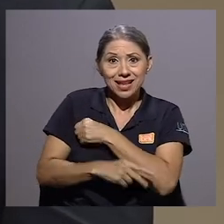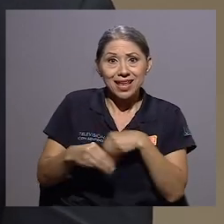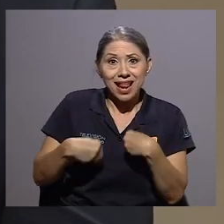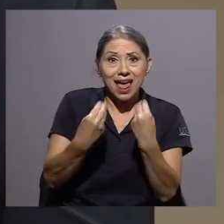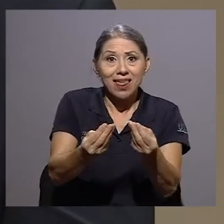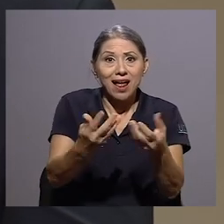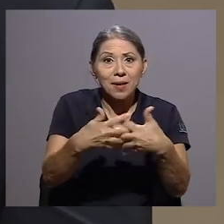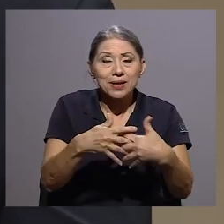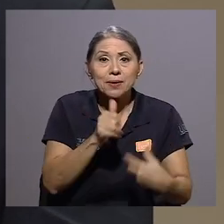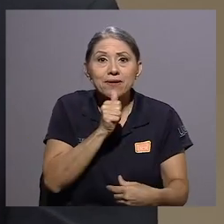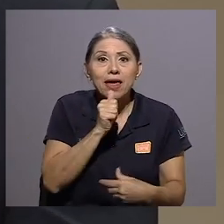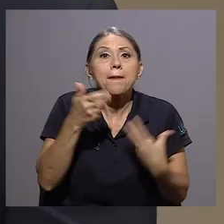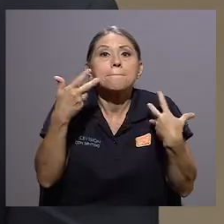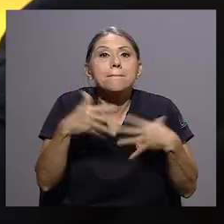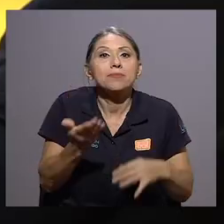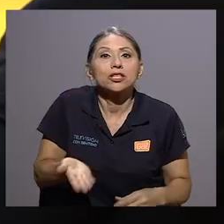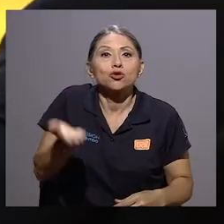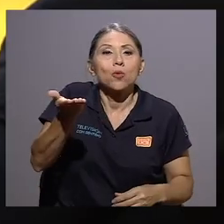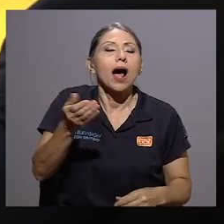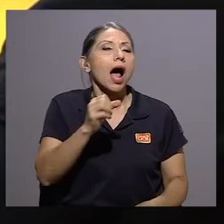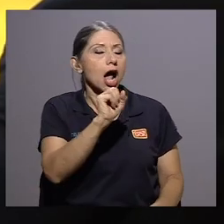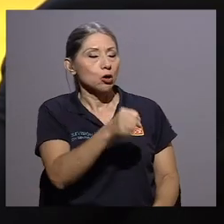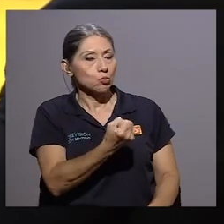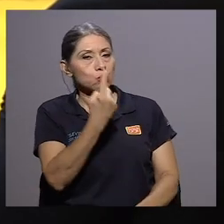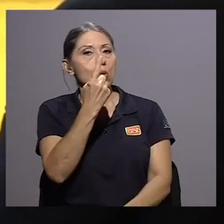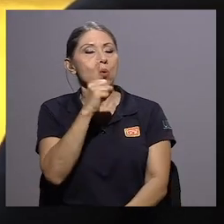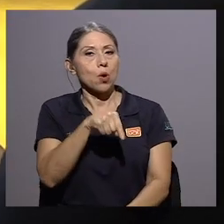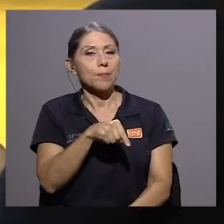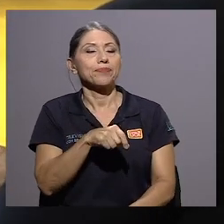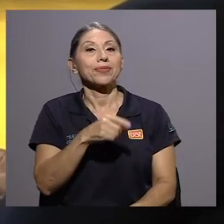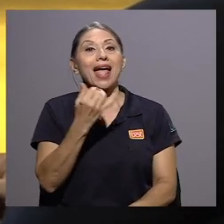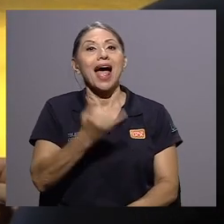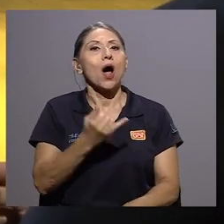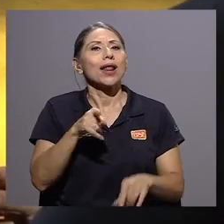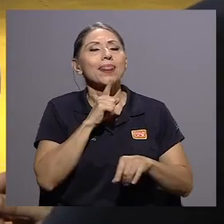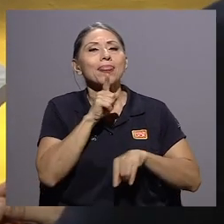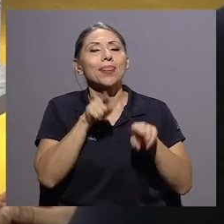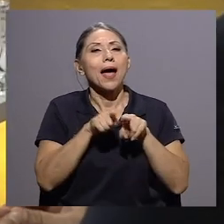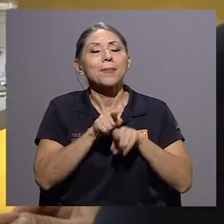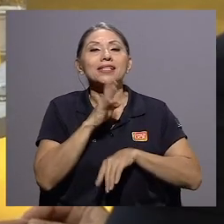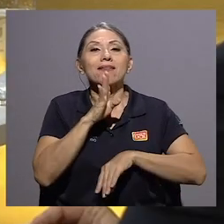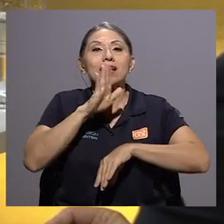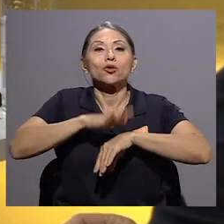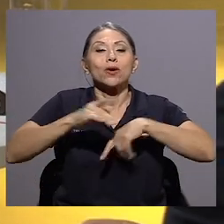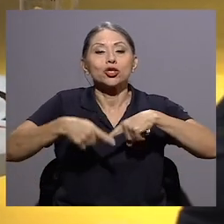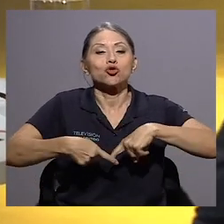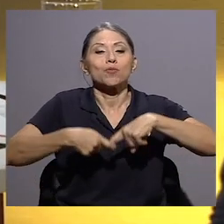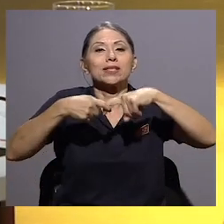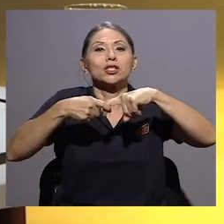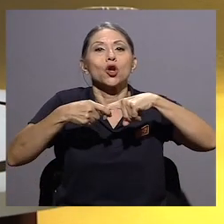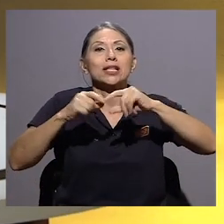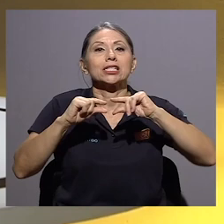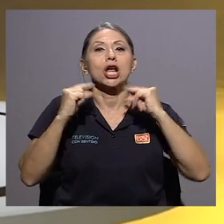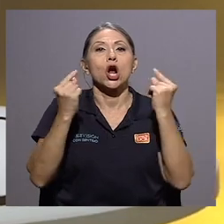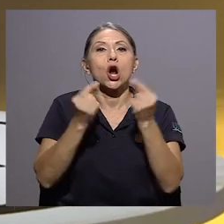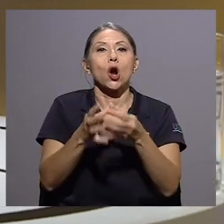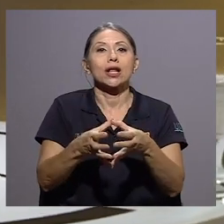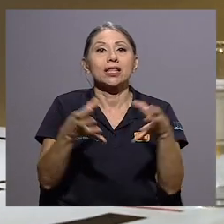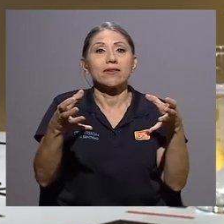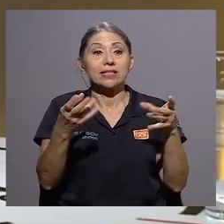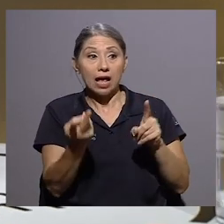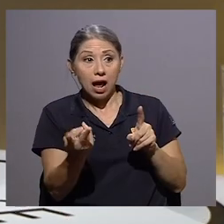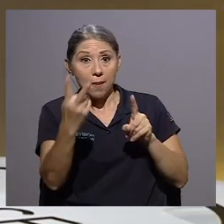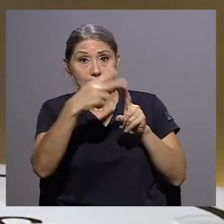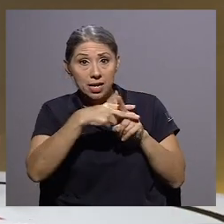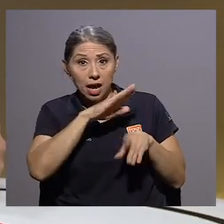bien, suba. Lo sigo completamente y doy un salto. Se habla también de suspensiones colectivas. ¿Aplica exactamente todo este